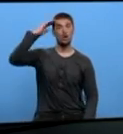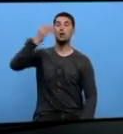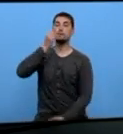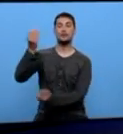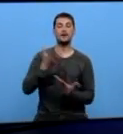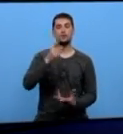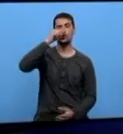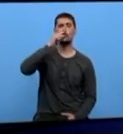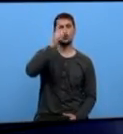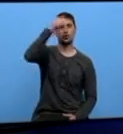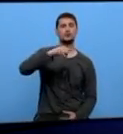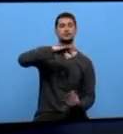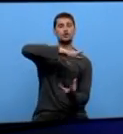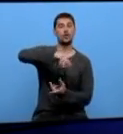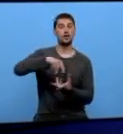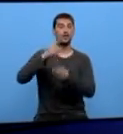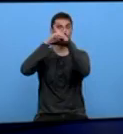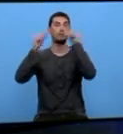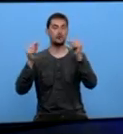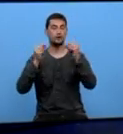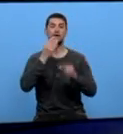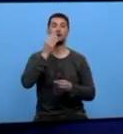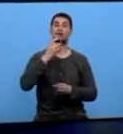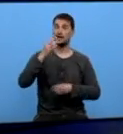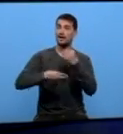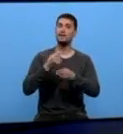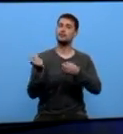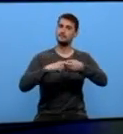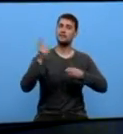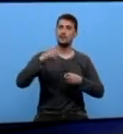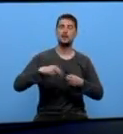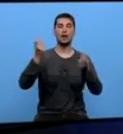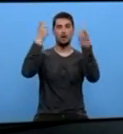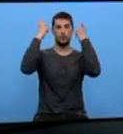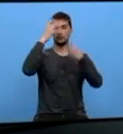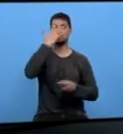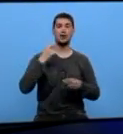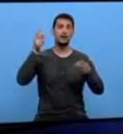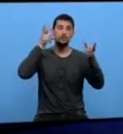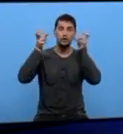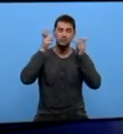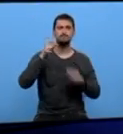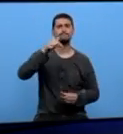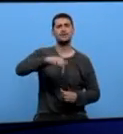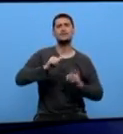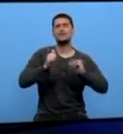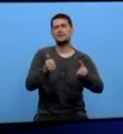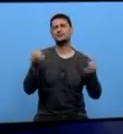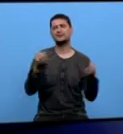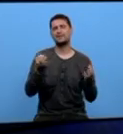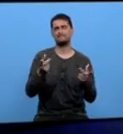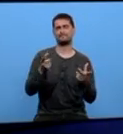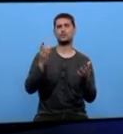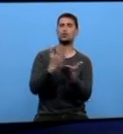Benvidos a Lugo de Norte e a Sur, o espazo da Fundación TIC realizado coa participación de alunos da Escola de Imaxe Son. Partiremos hoxe con